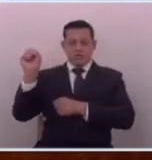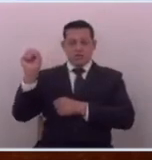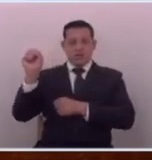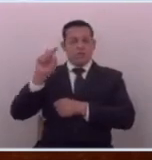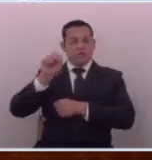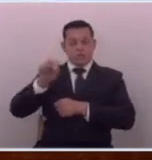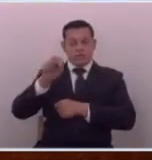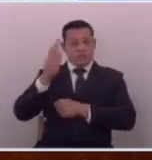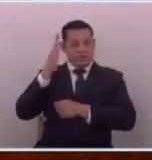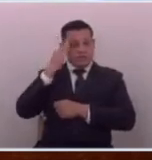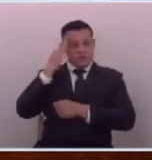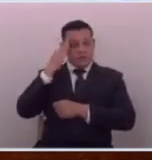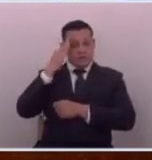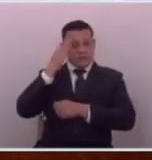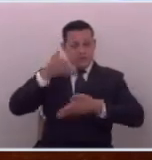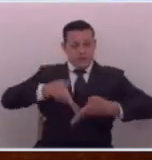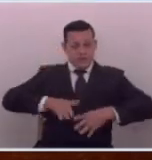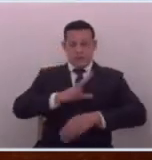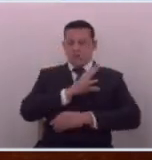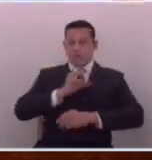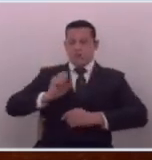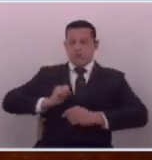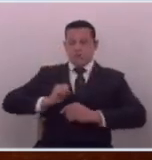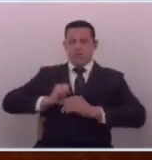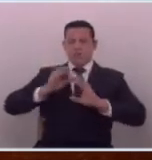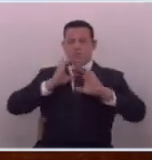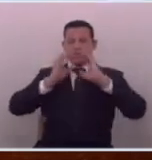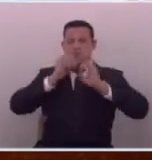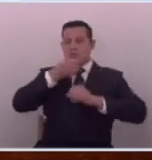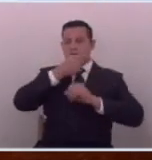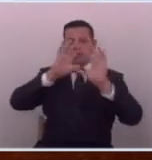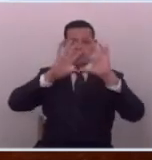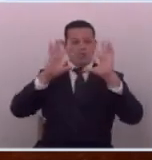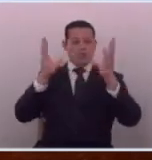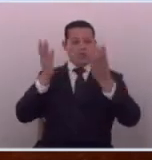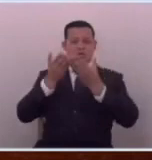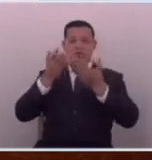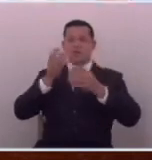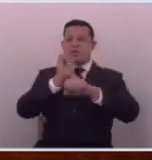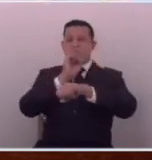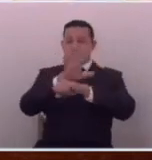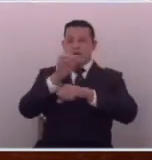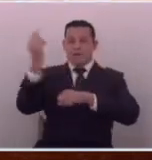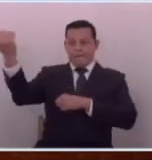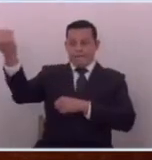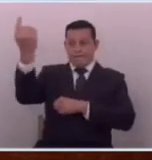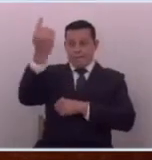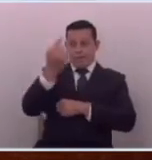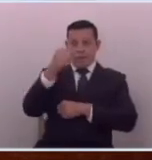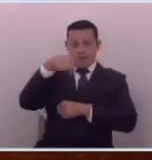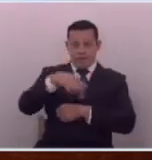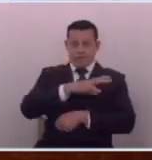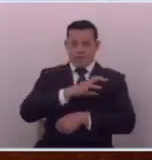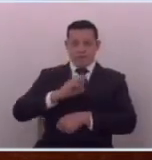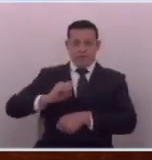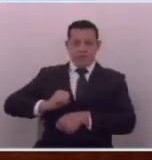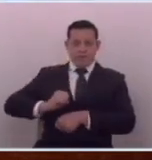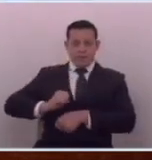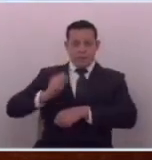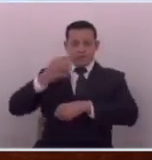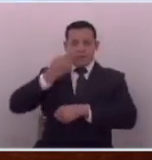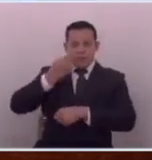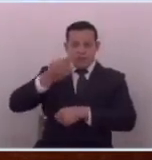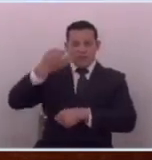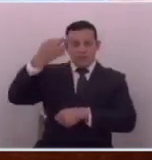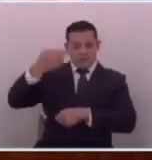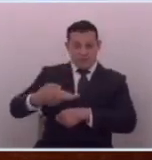tendrían que darse cuenta y los salvadoreños se les dice y a los periodistas del mundo se les dice que vengan a este país y que constaten lo